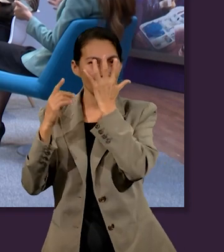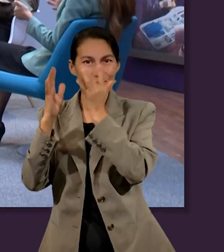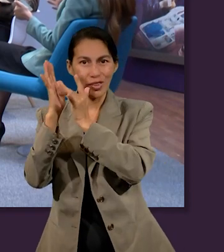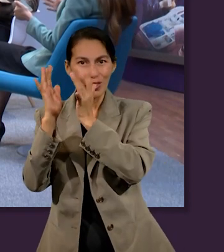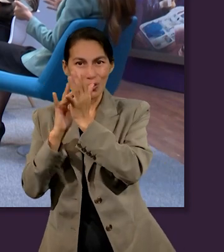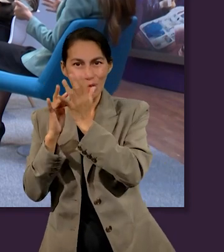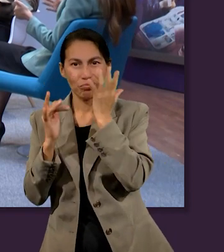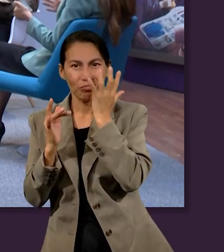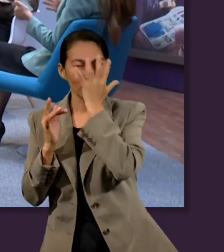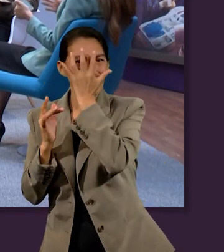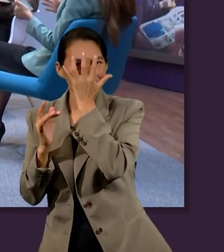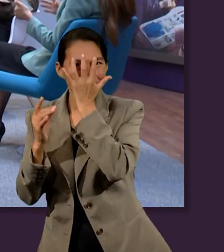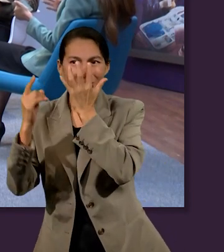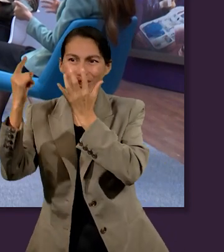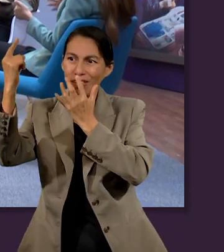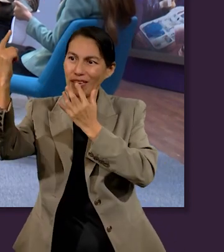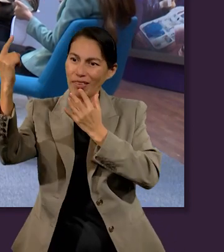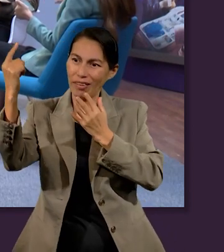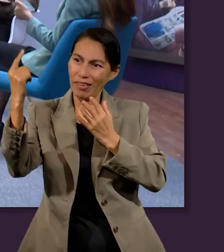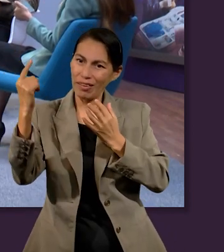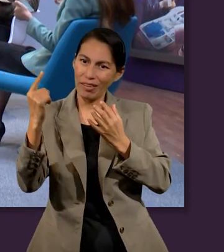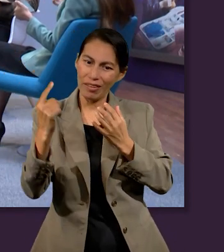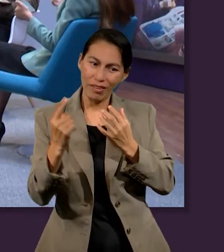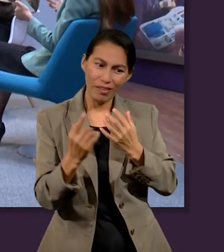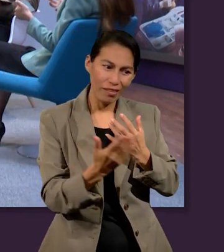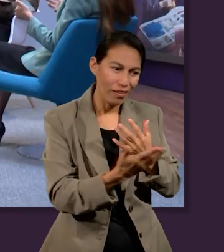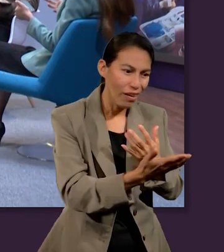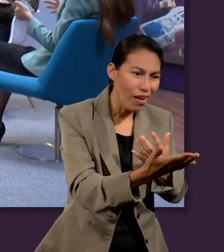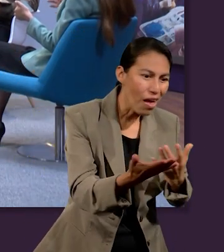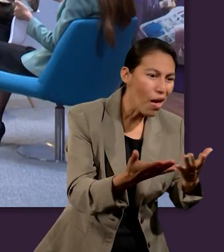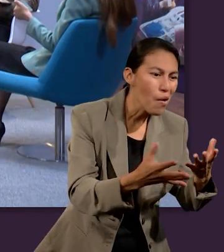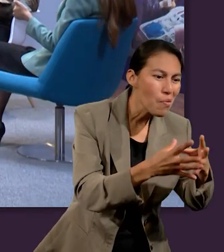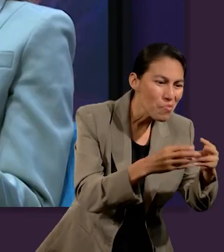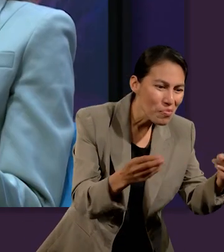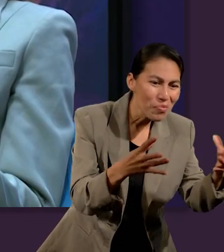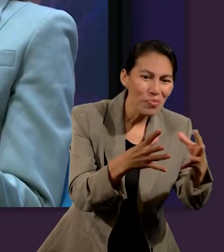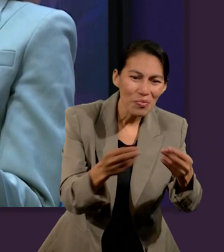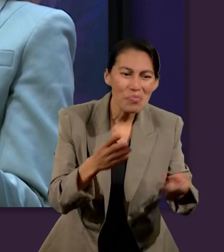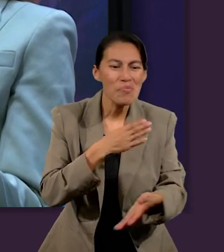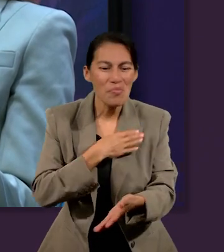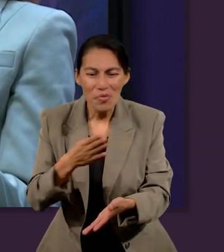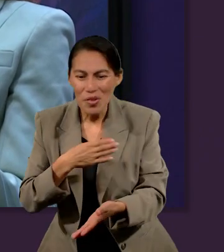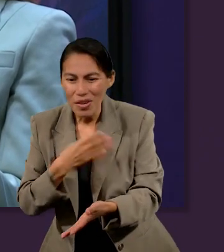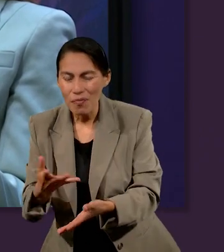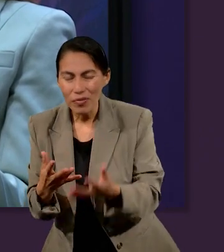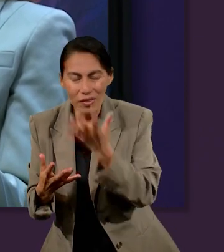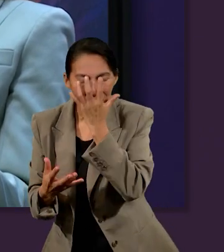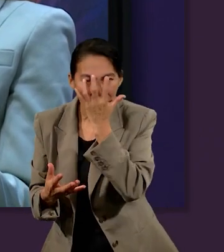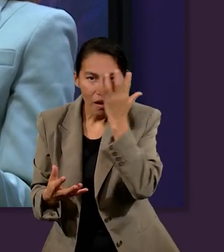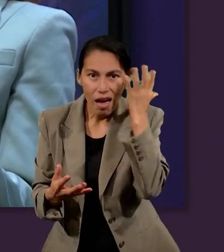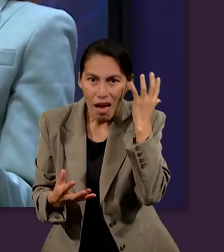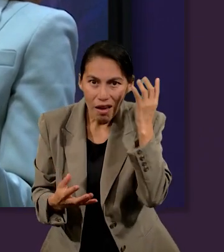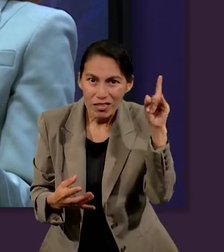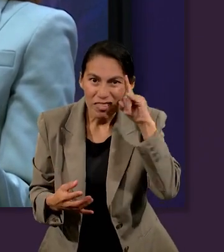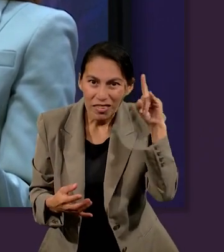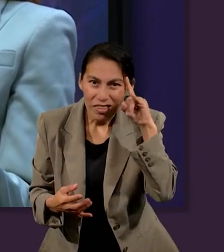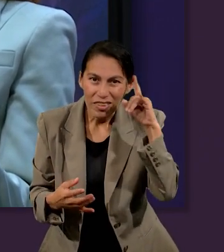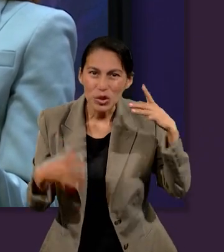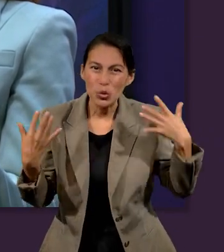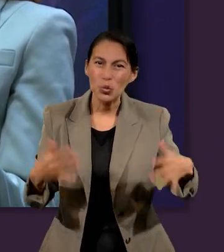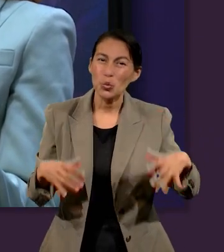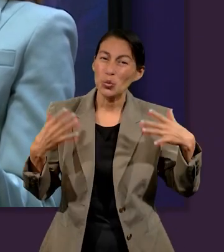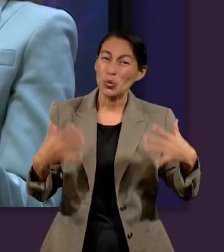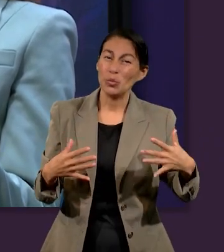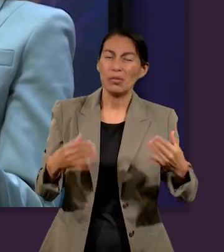osadía de intentar hacerse pasar por Cristo, entonces Él, ahora, en este tiempo, Él puede tomar la